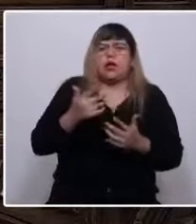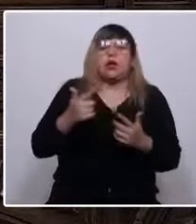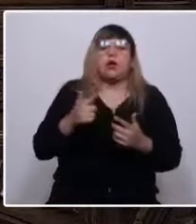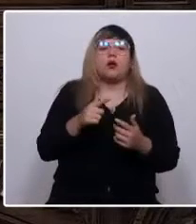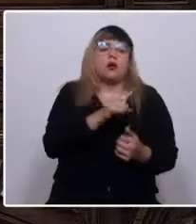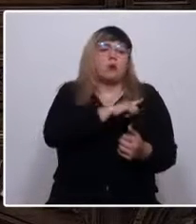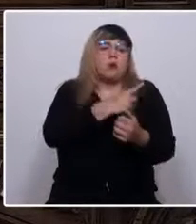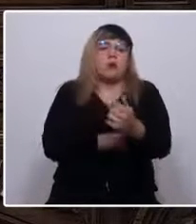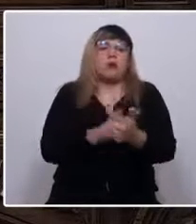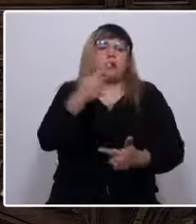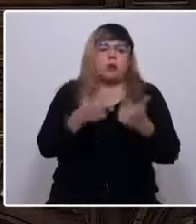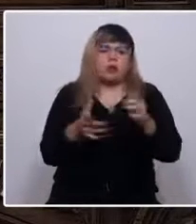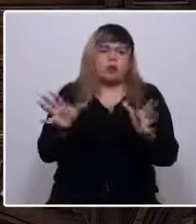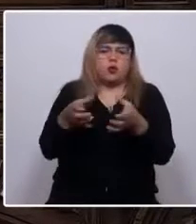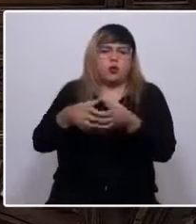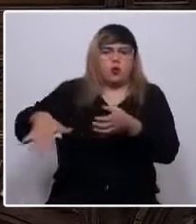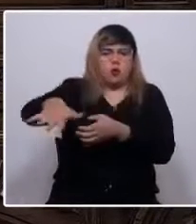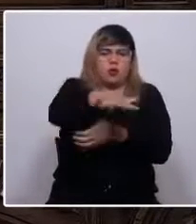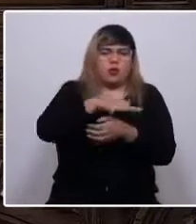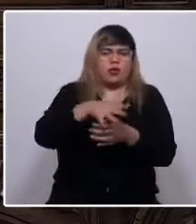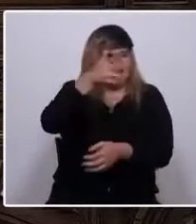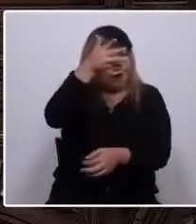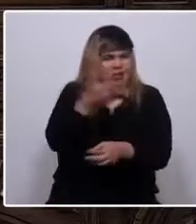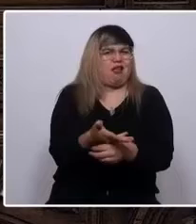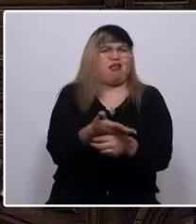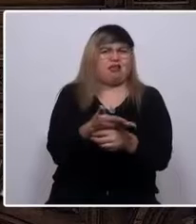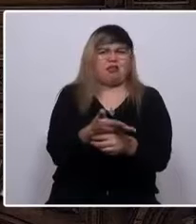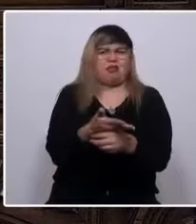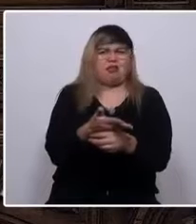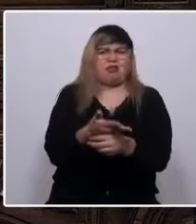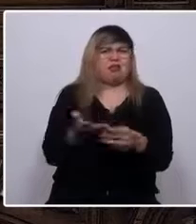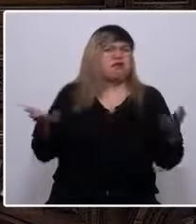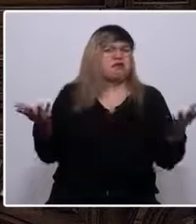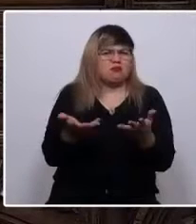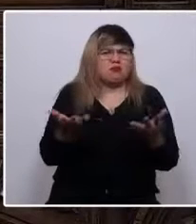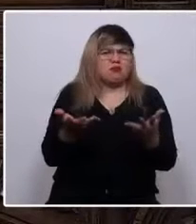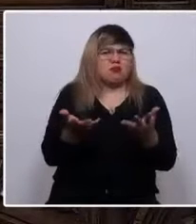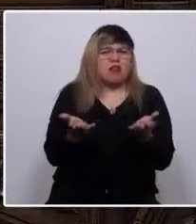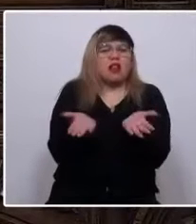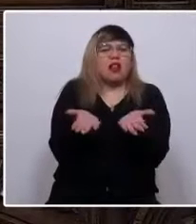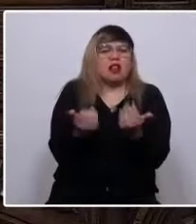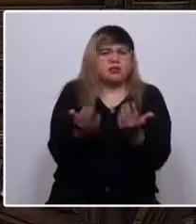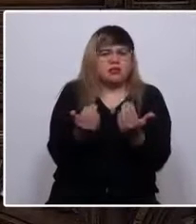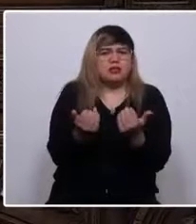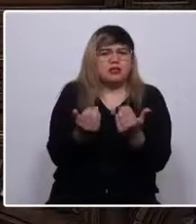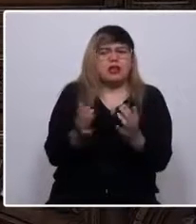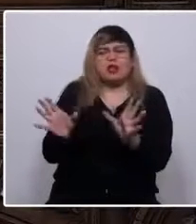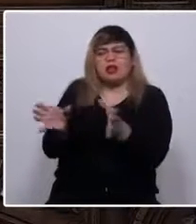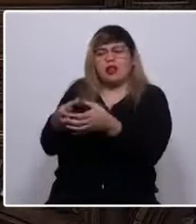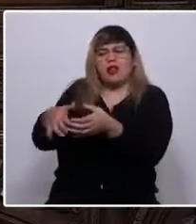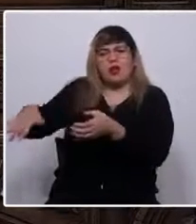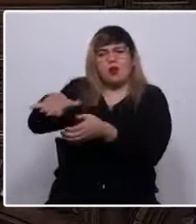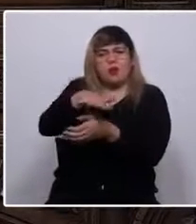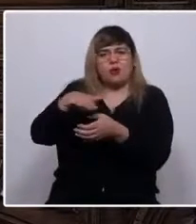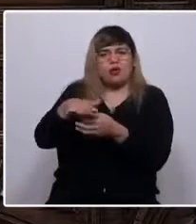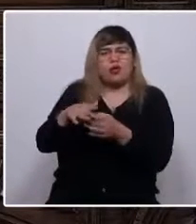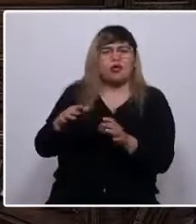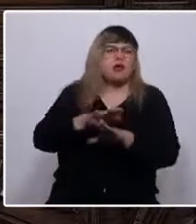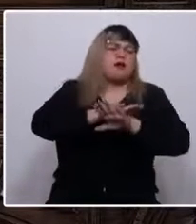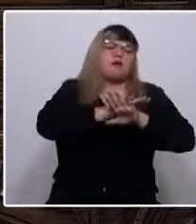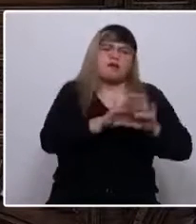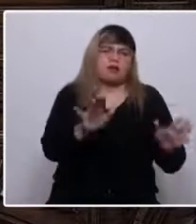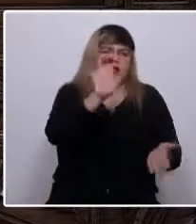de la comunidad la existencia de ella, para hacer de la necesidad de la comunidad el fin del Estado.